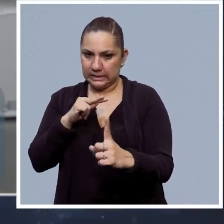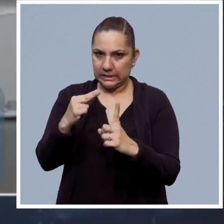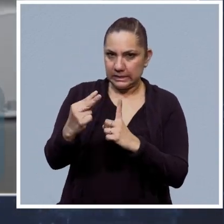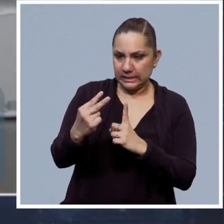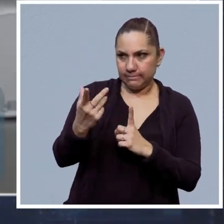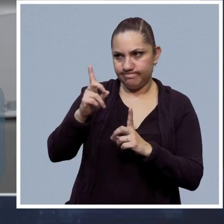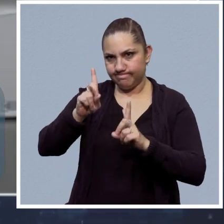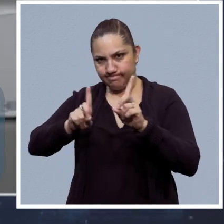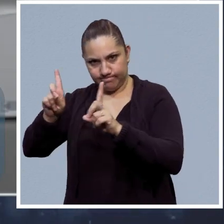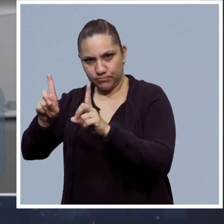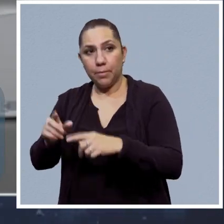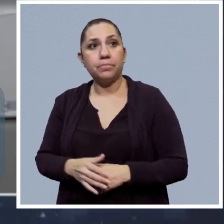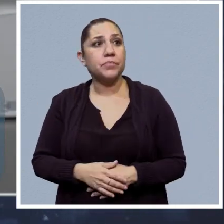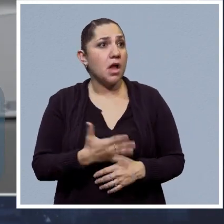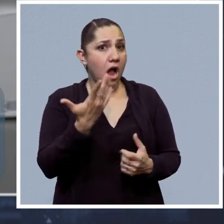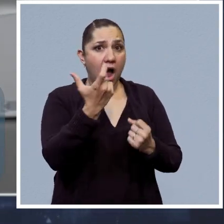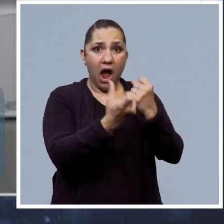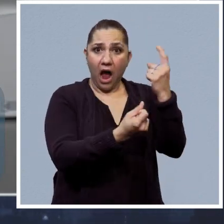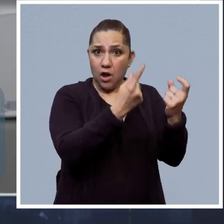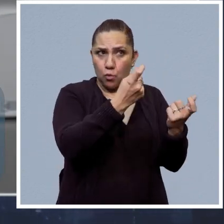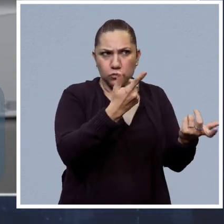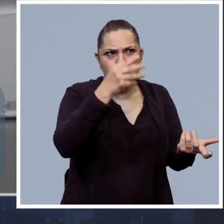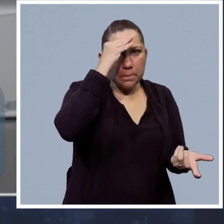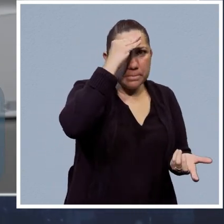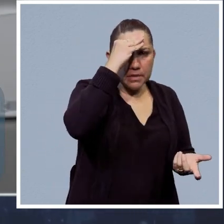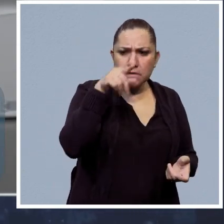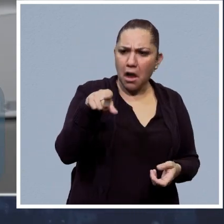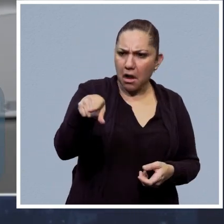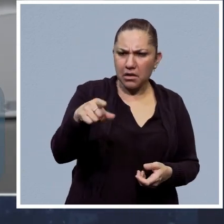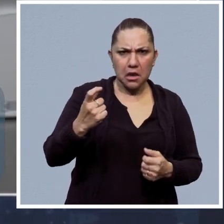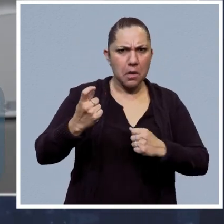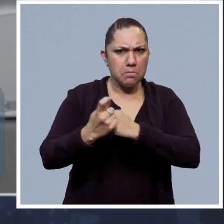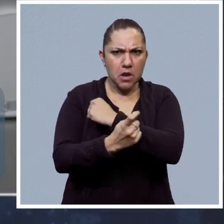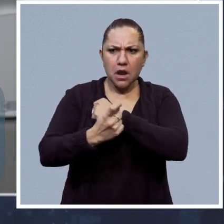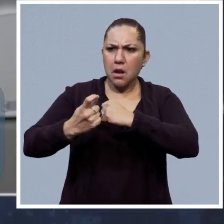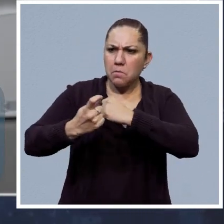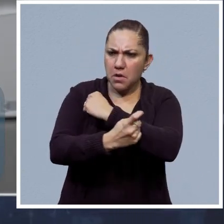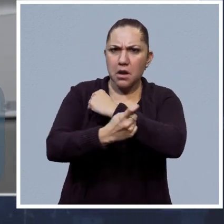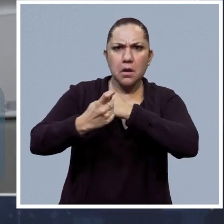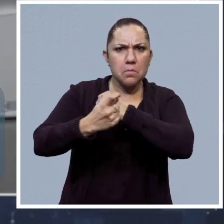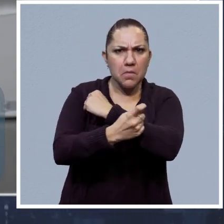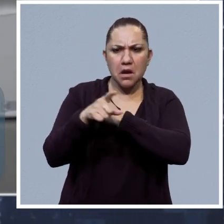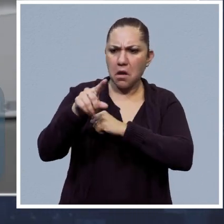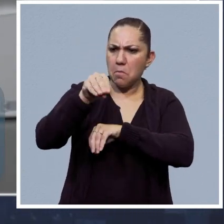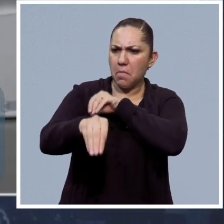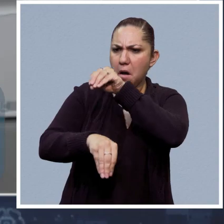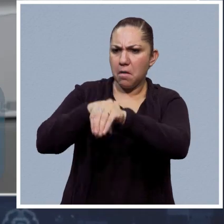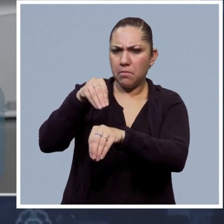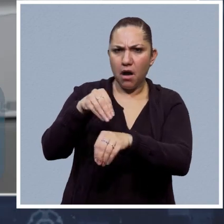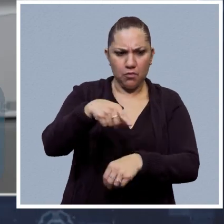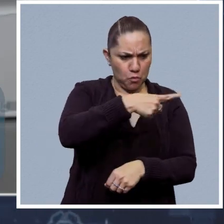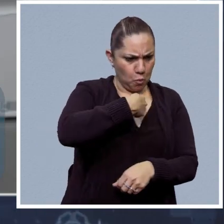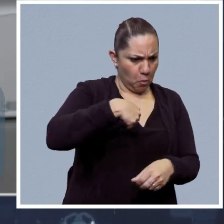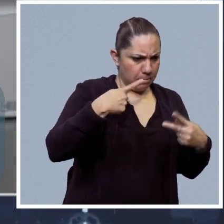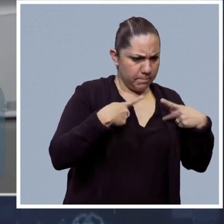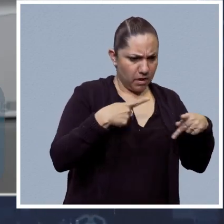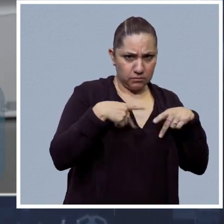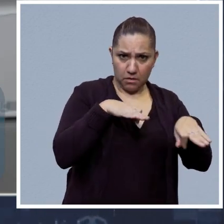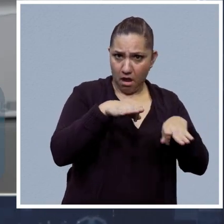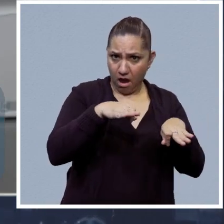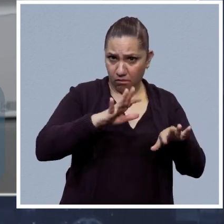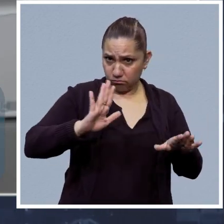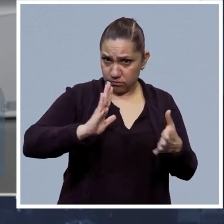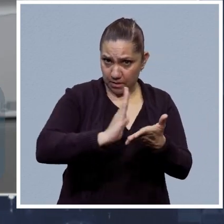consecuencia es que muchos pueden decir, bueno, entonces hay humanos que nos vamos a quedar sin trabajo porque las máquinas nos lo van a quitar, ¿no?